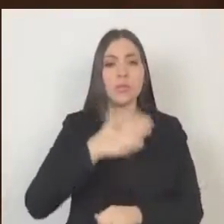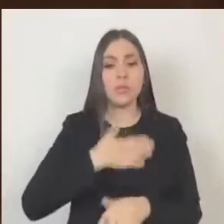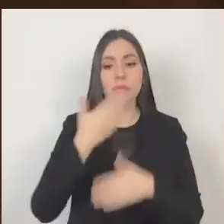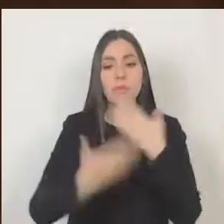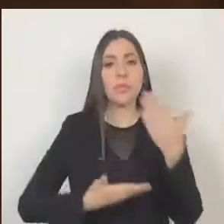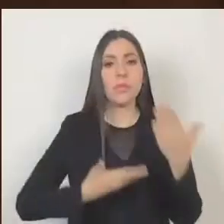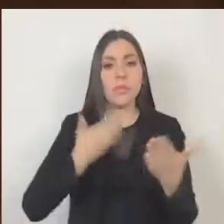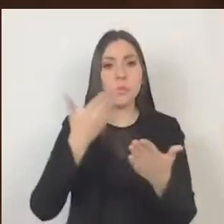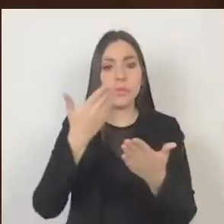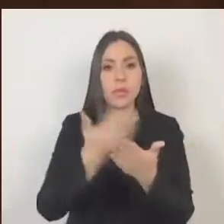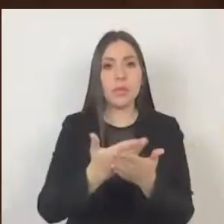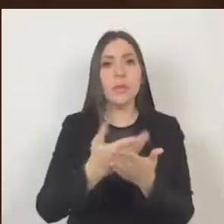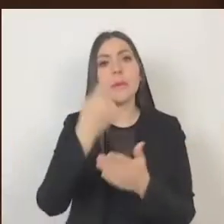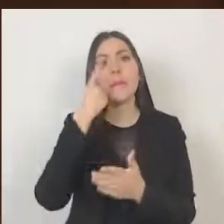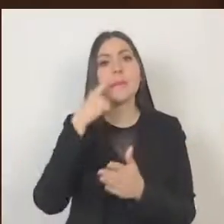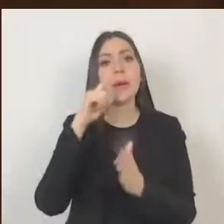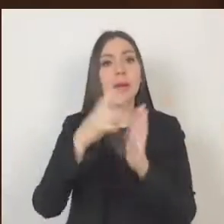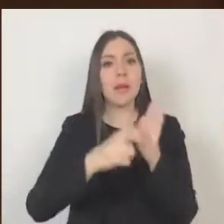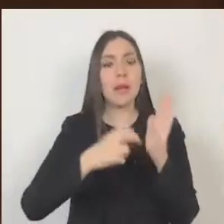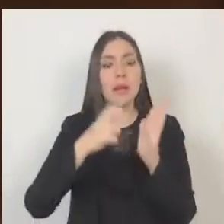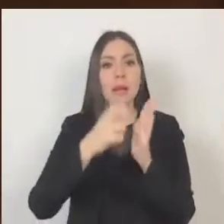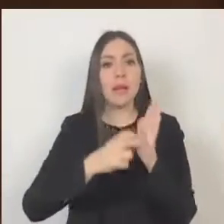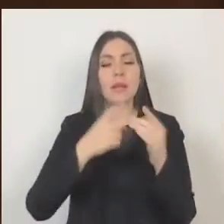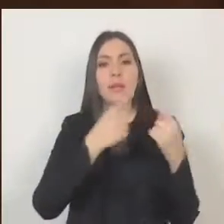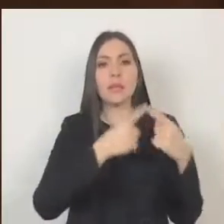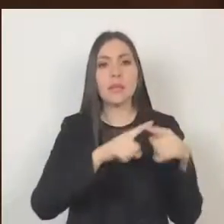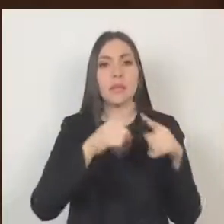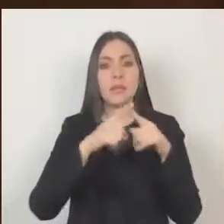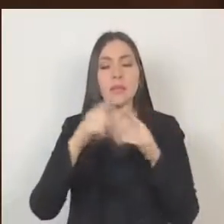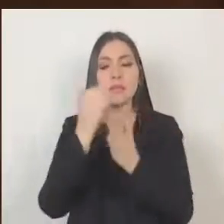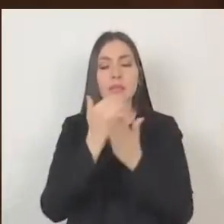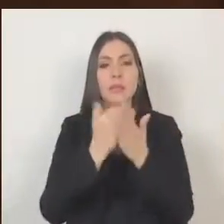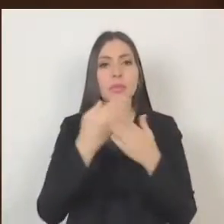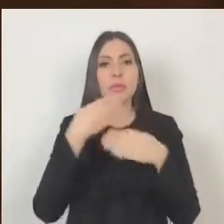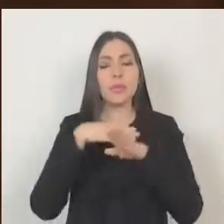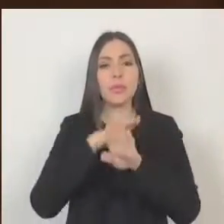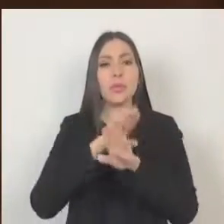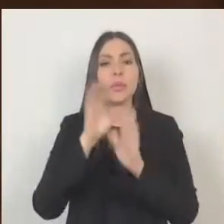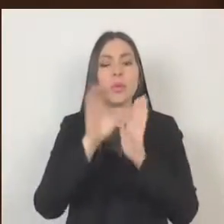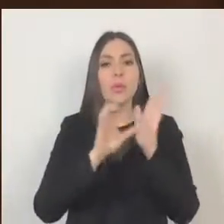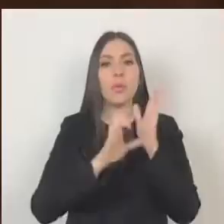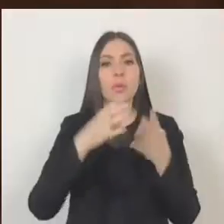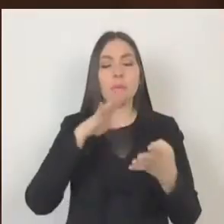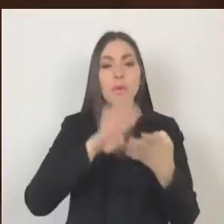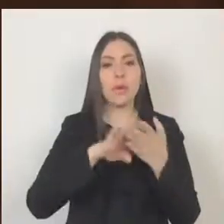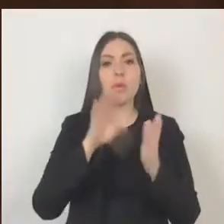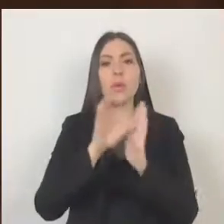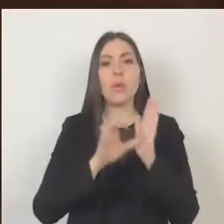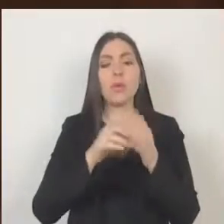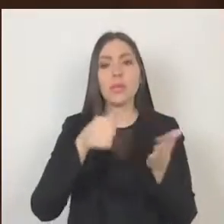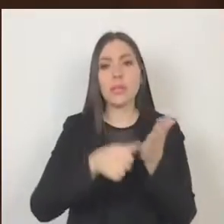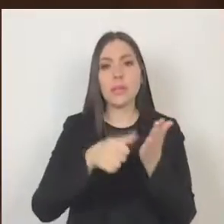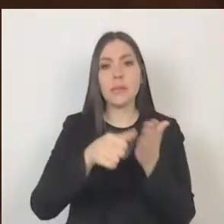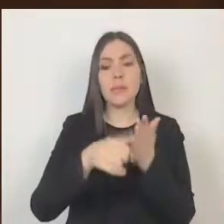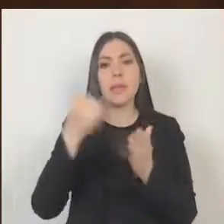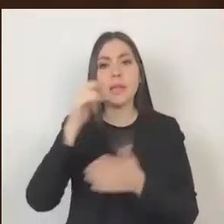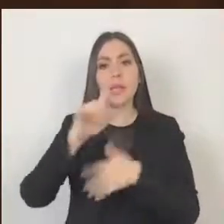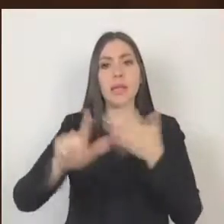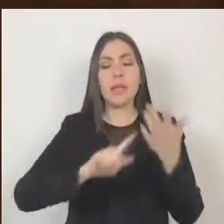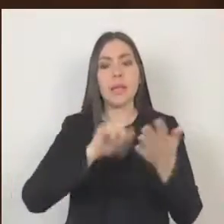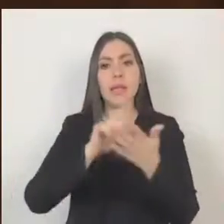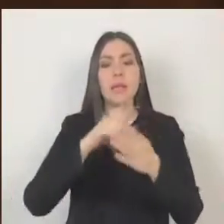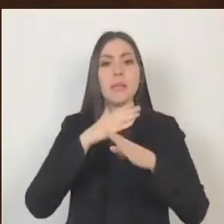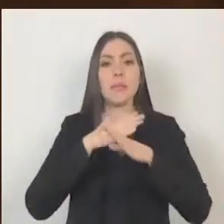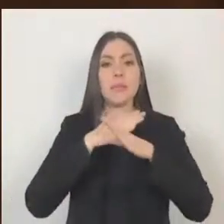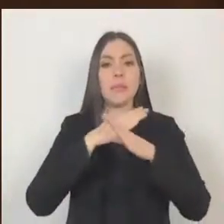decreto que reforma diversas disposiciones del Código Penal, del Código Civil y de la Ley para la Prevención